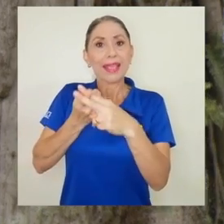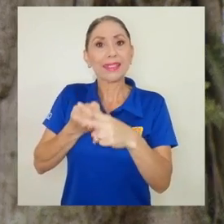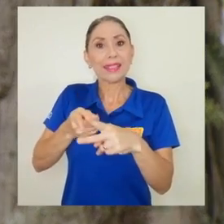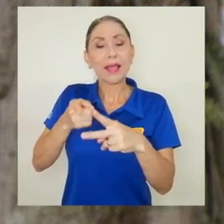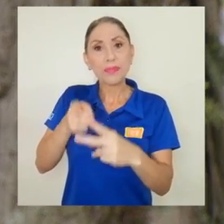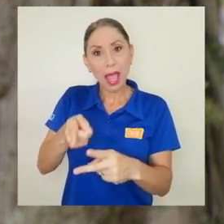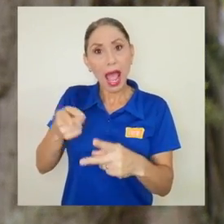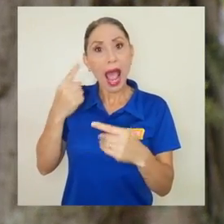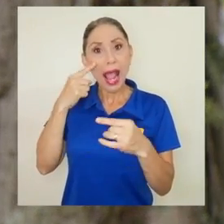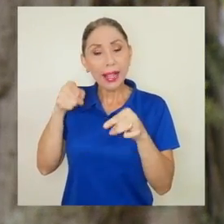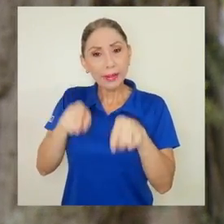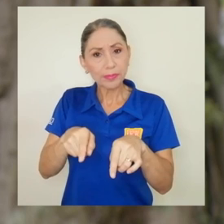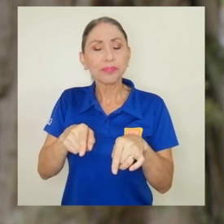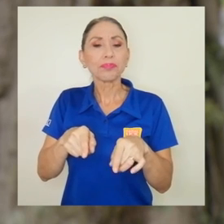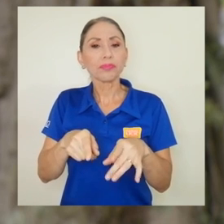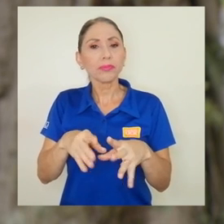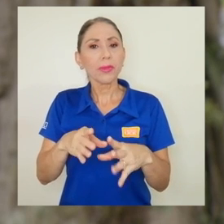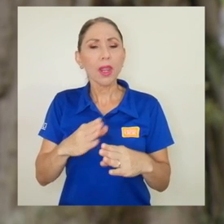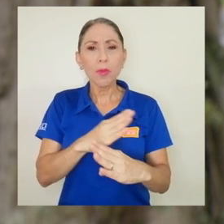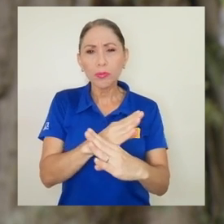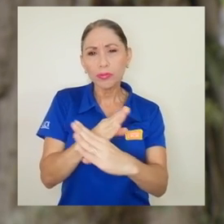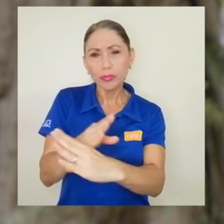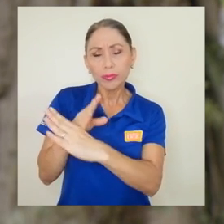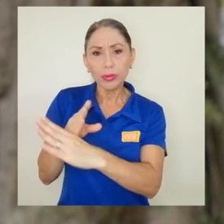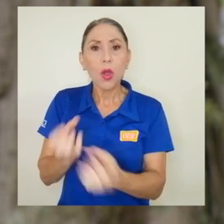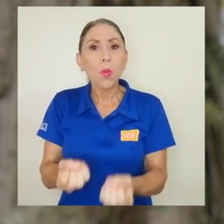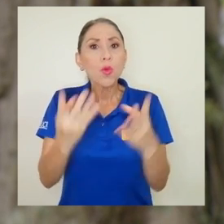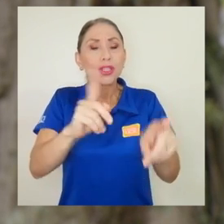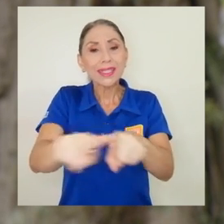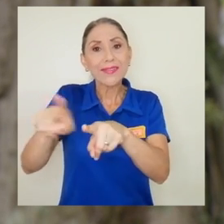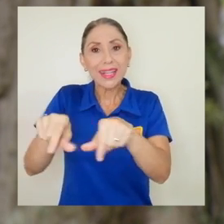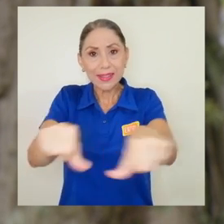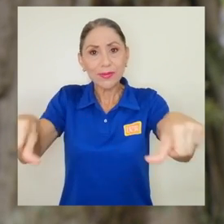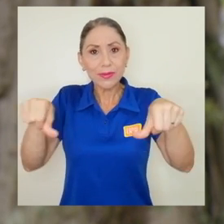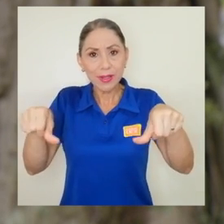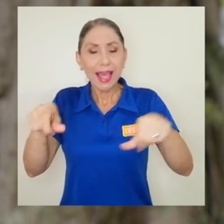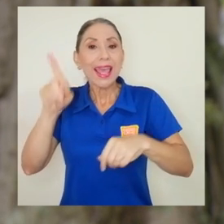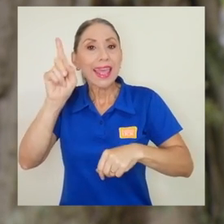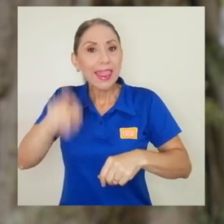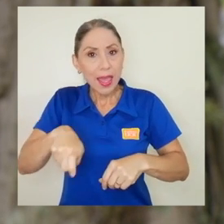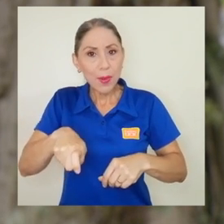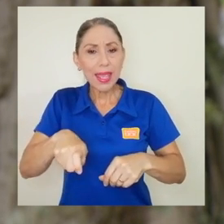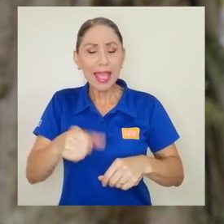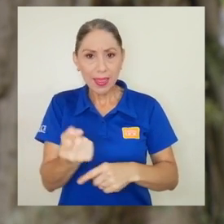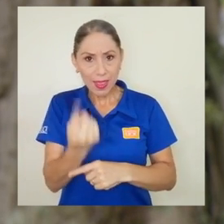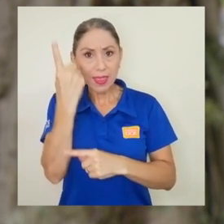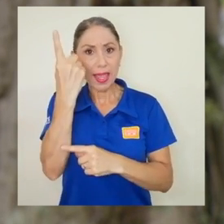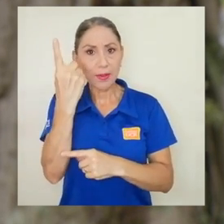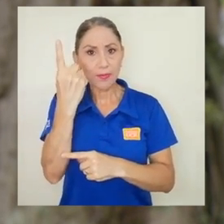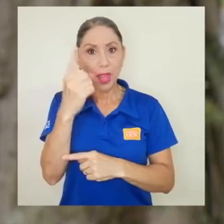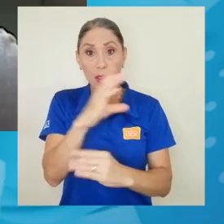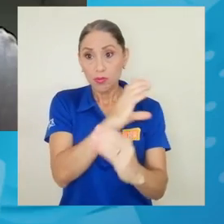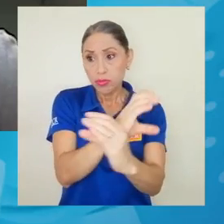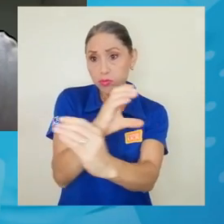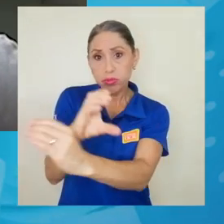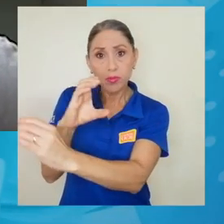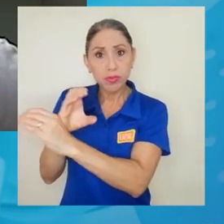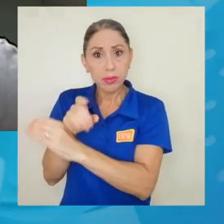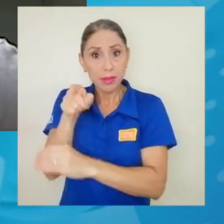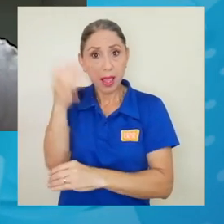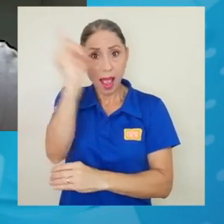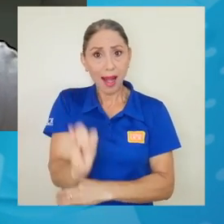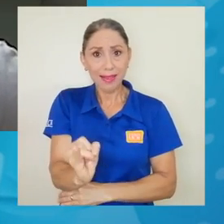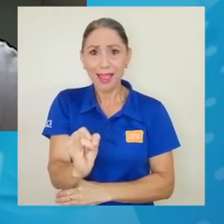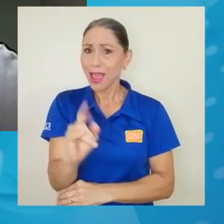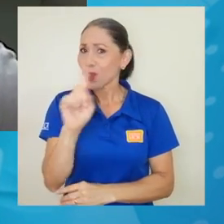pues son muchas disciplinas que se tienen que entender. El estado de conservación de una obra pictórica no se puede